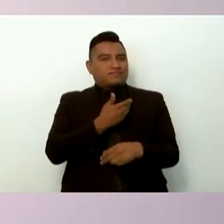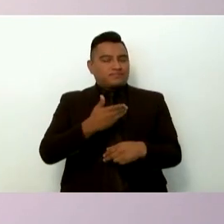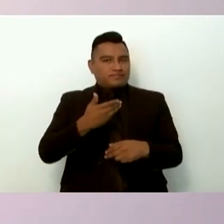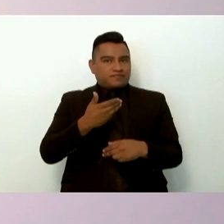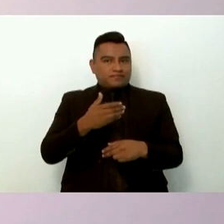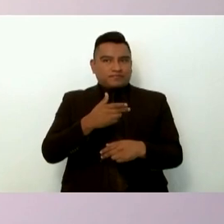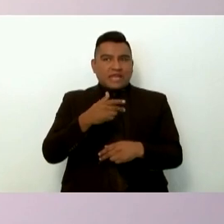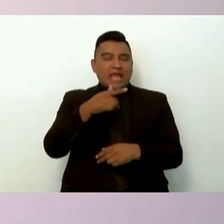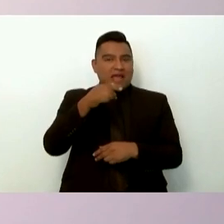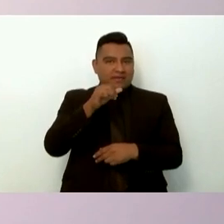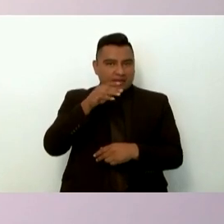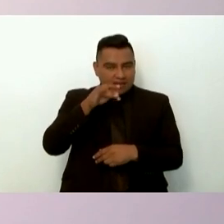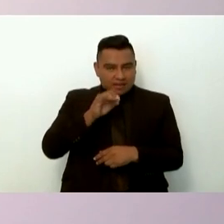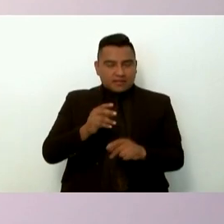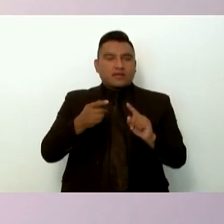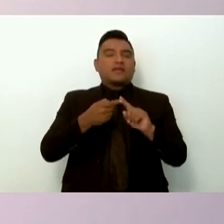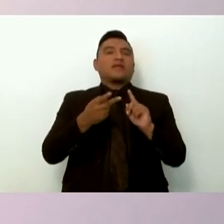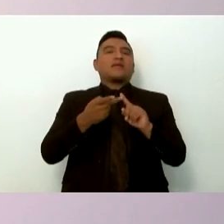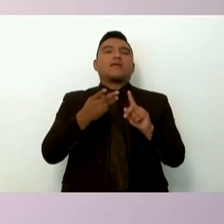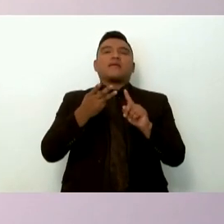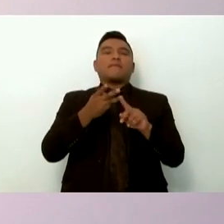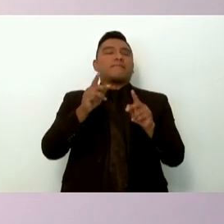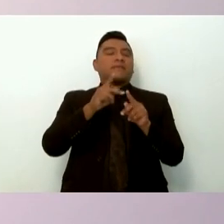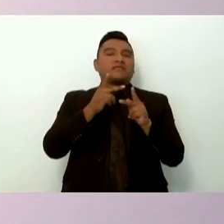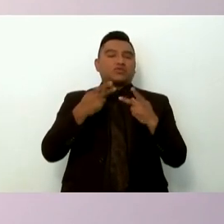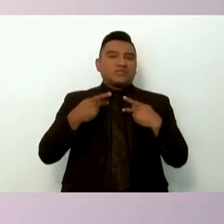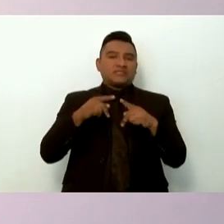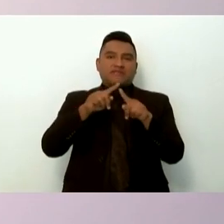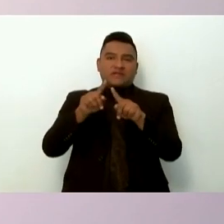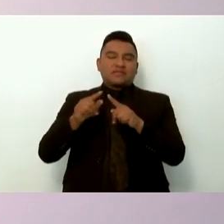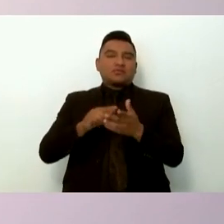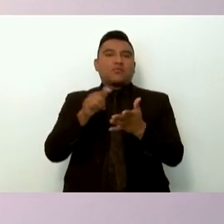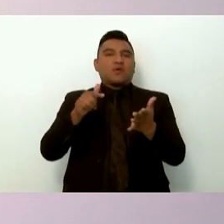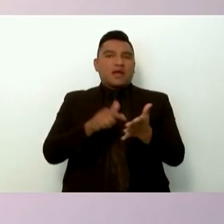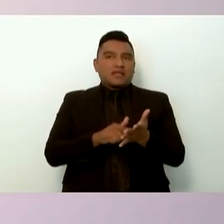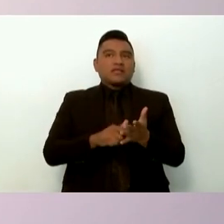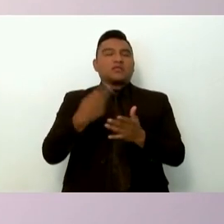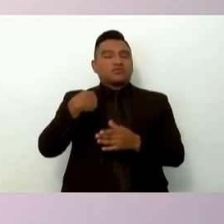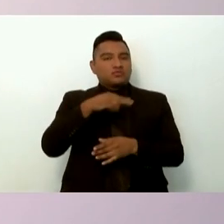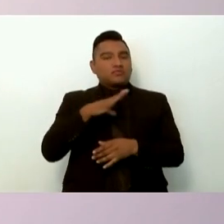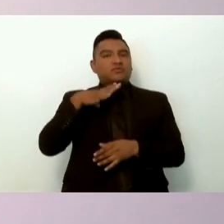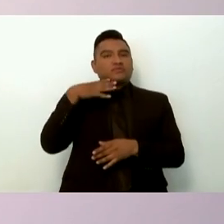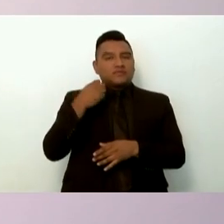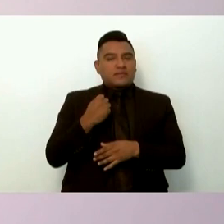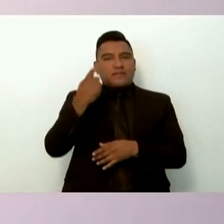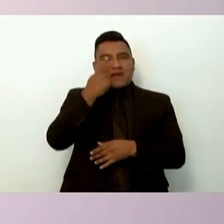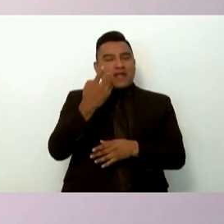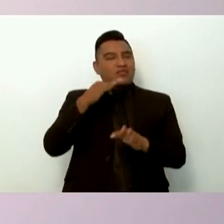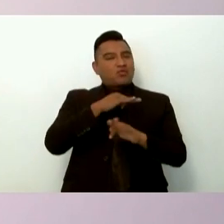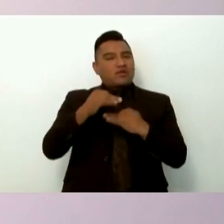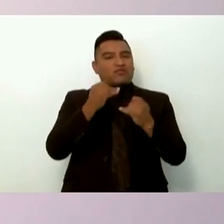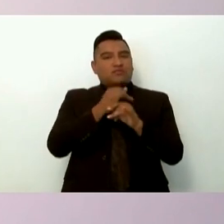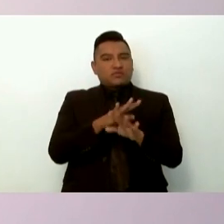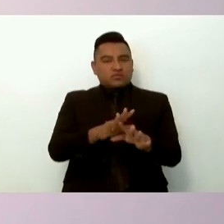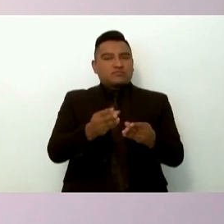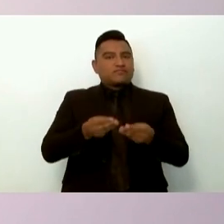distintos espacios. Y seguiremos haciendo el esfuerzo por tener acceso a toda esta información.